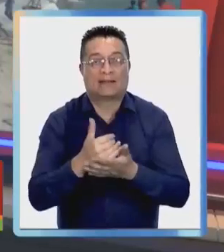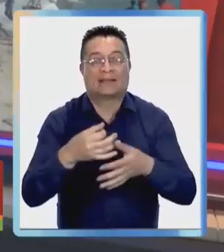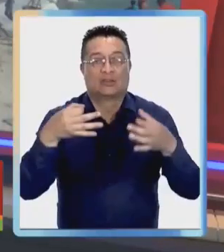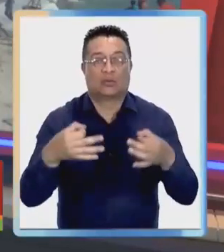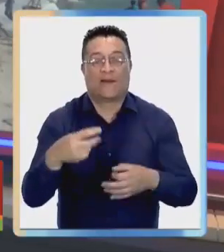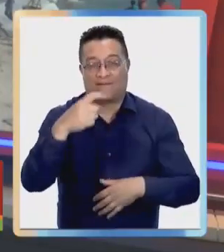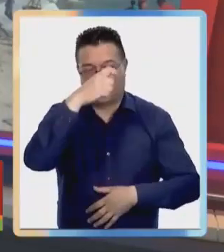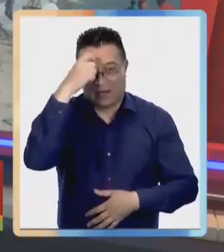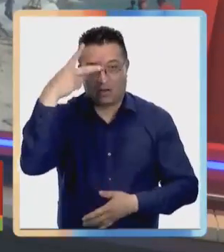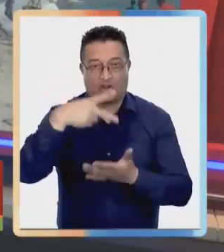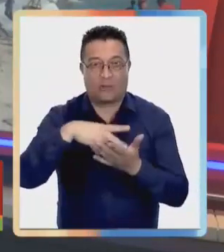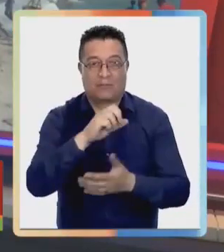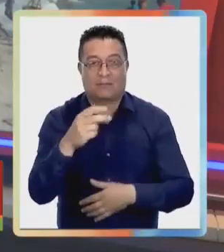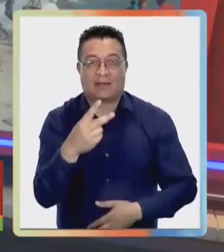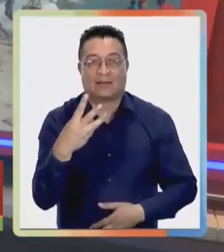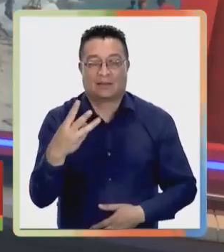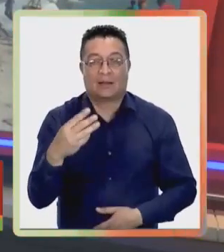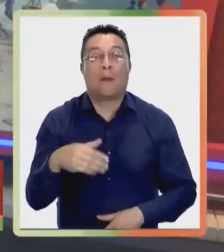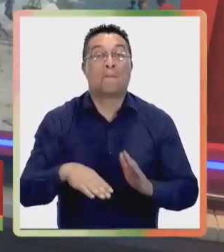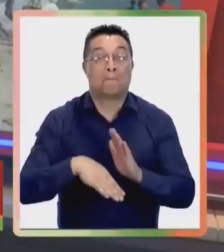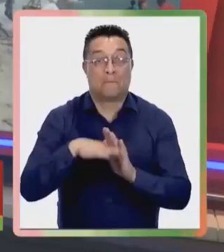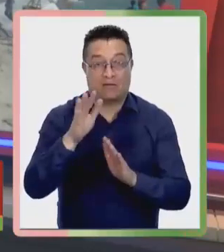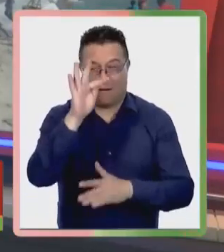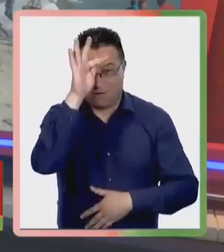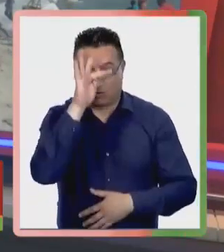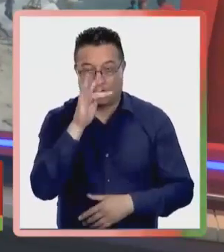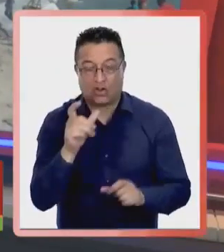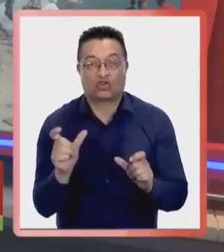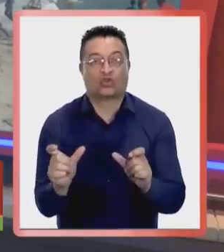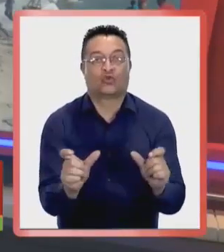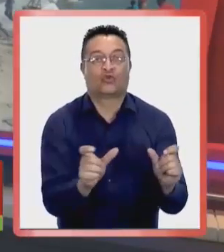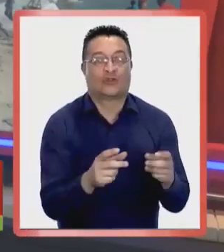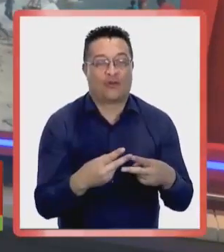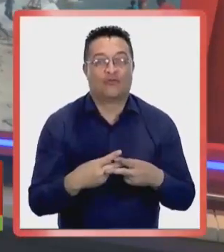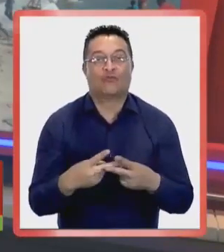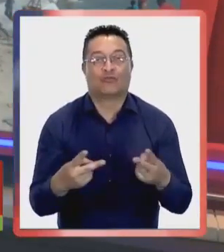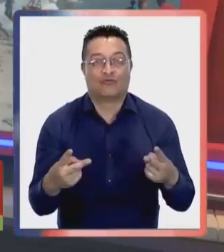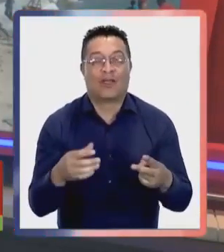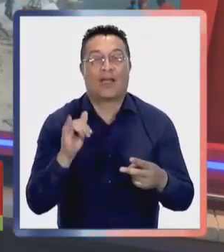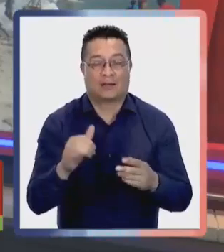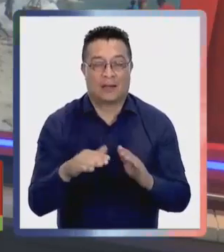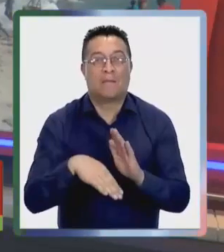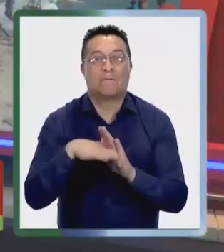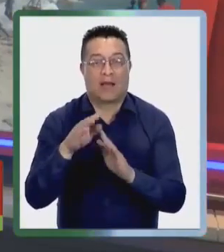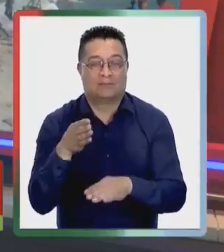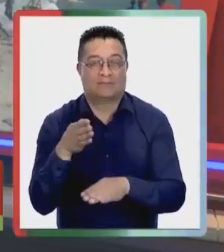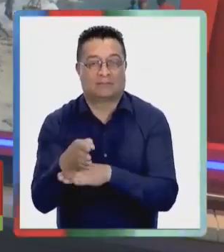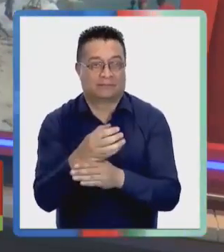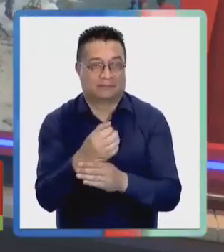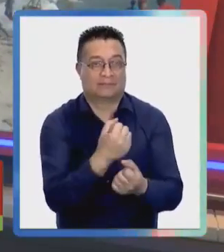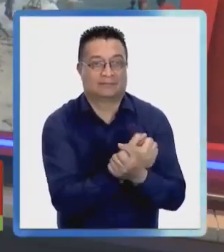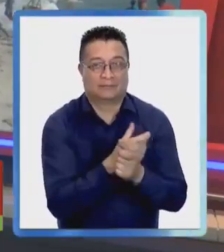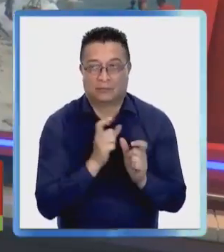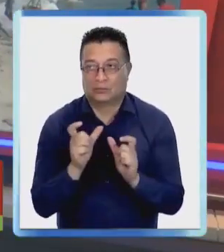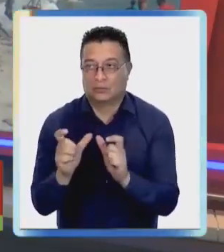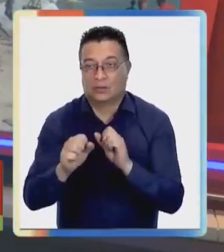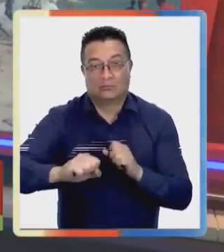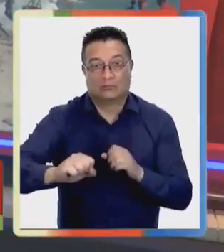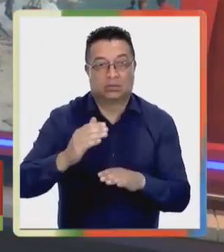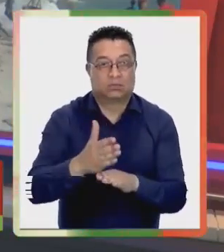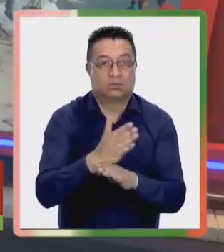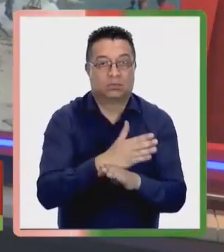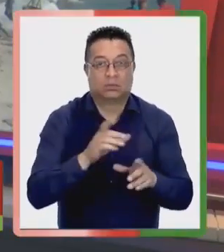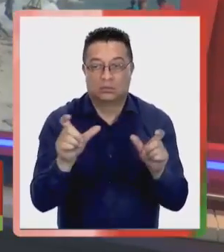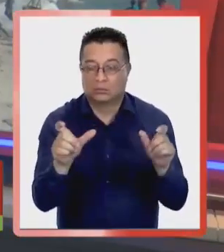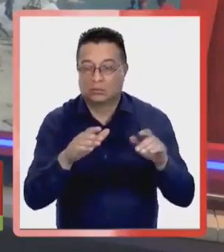Verano 2023. Anuncian la incorporación de más funcionarios de seguridad pública y más patrullajes. El objetivo es prevenir delitos y